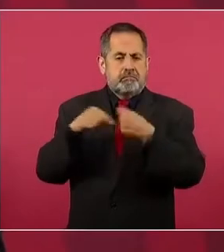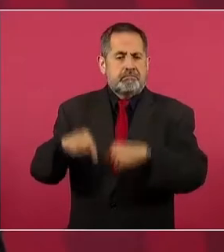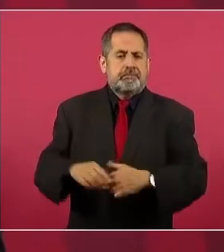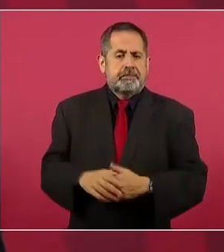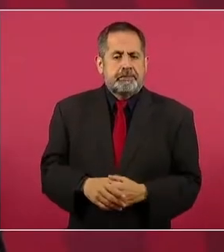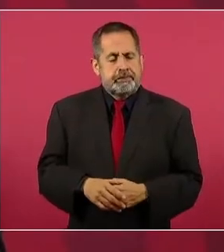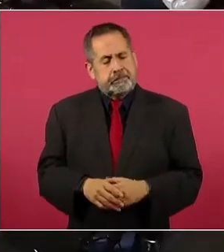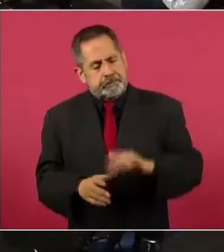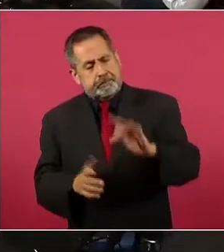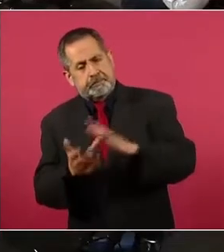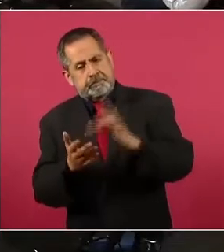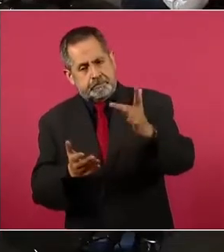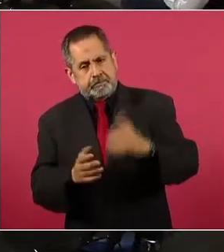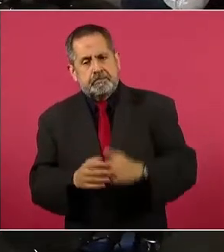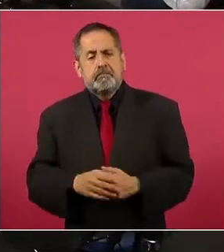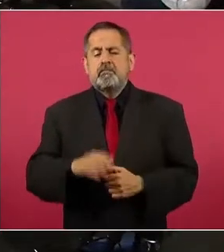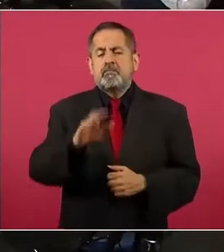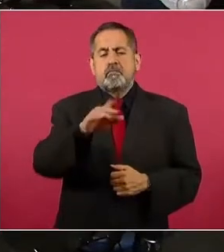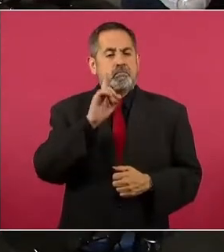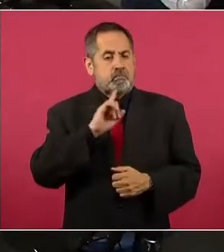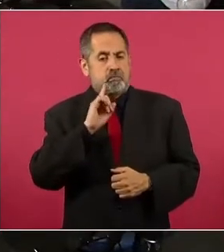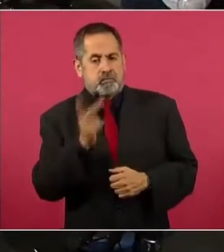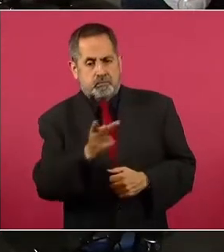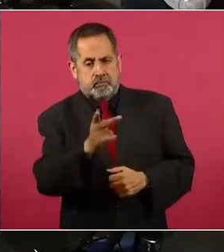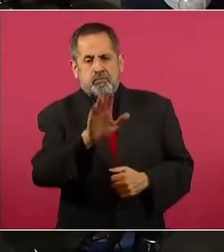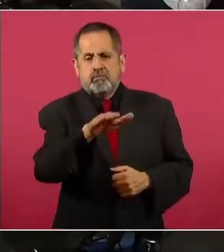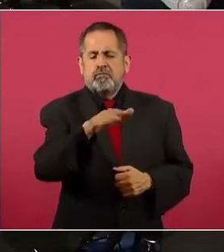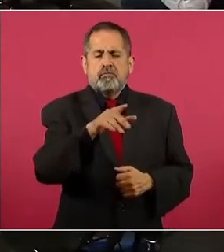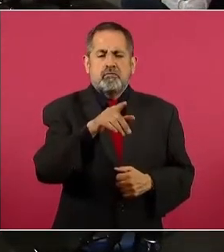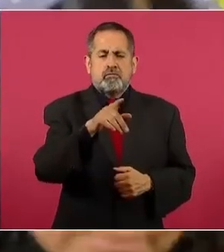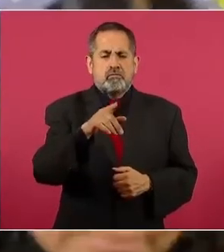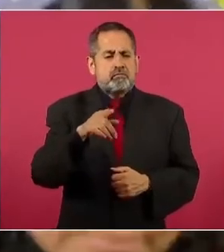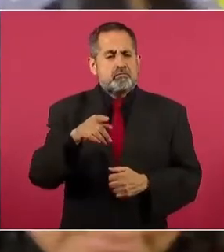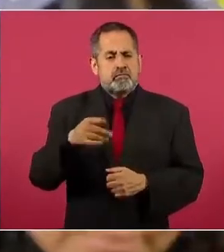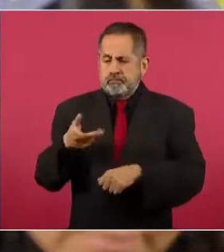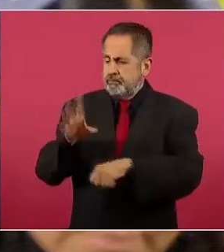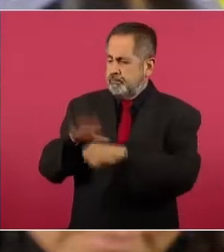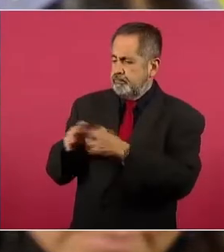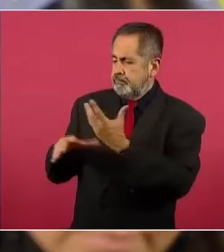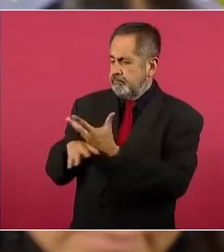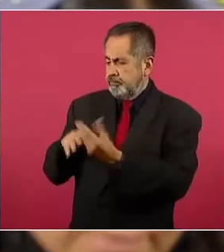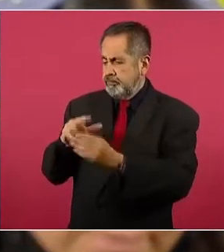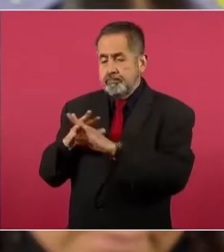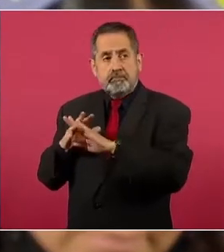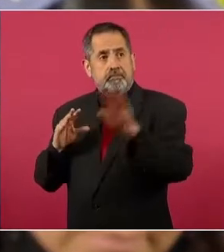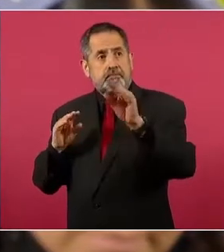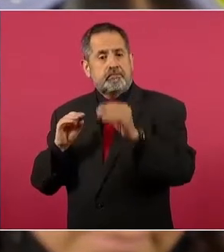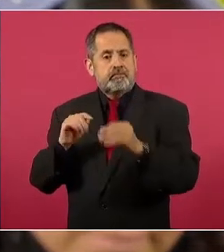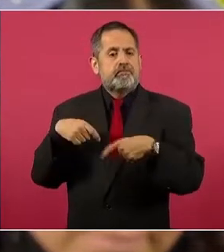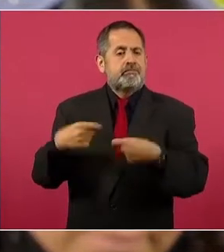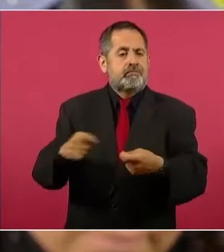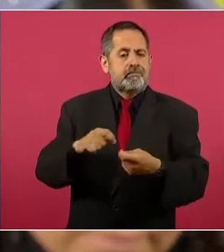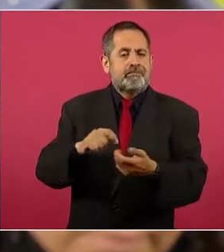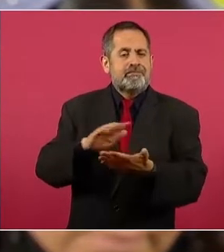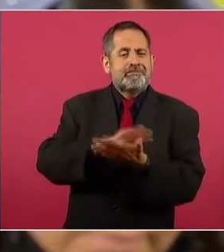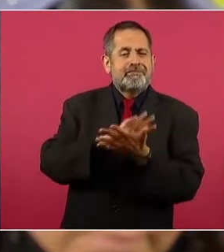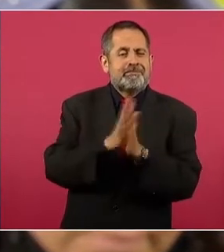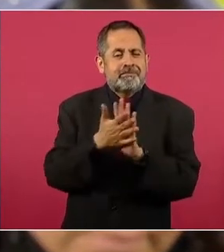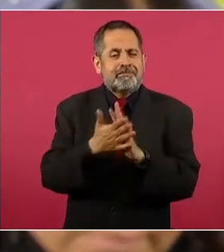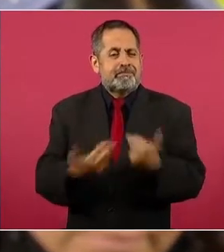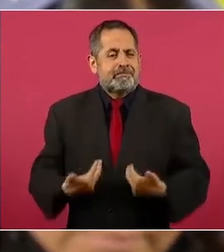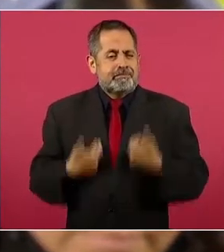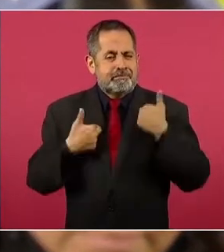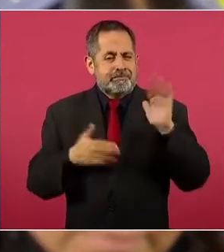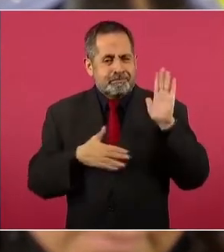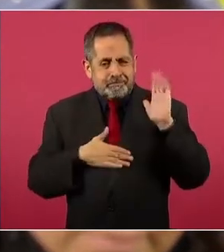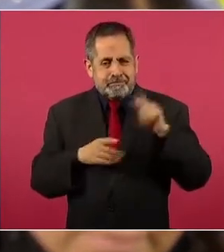Gracias, presidente. También habló sobre la regularización de migrantes, que usted lo propuso. Ayer hablaba de que era un tema que se tenía